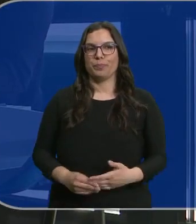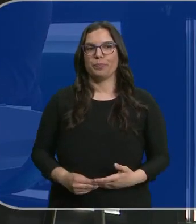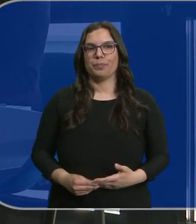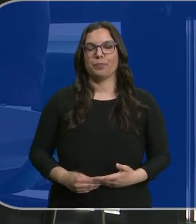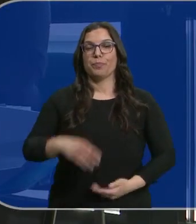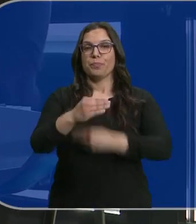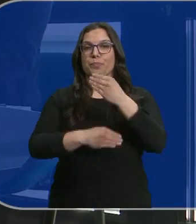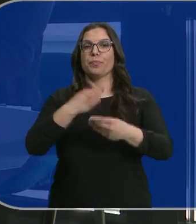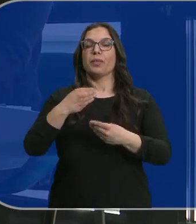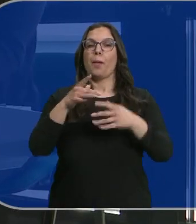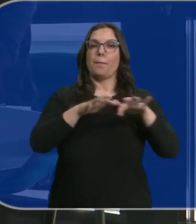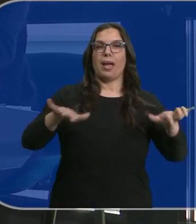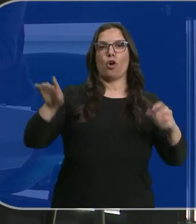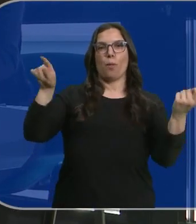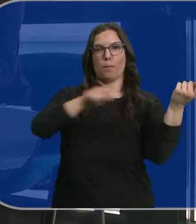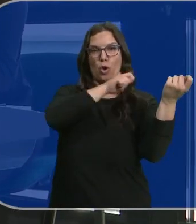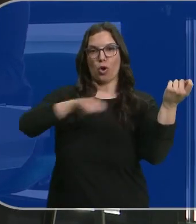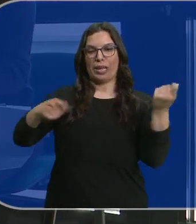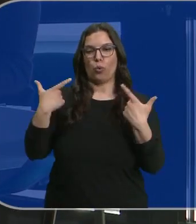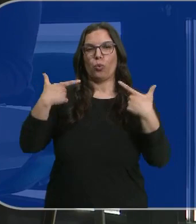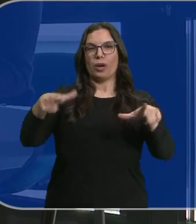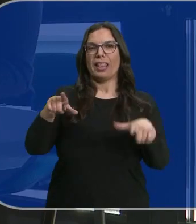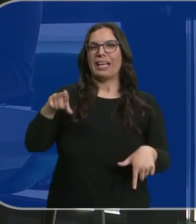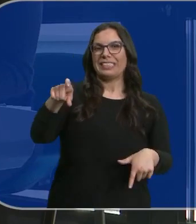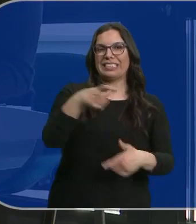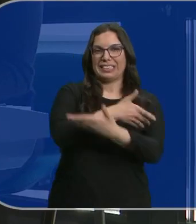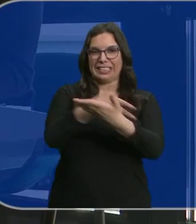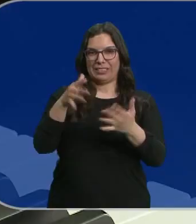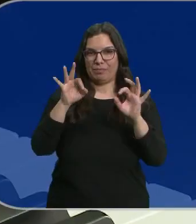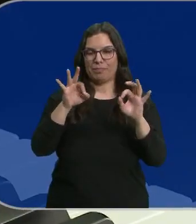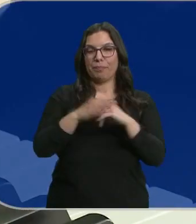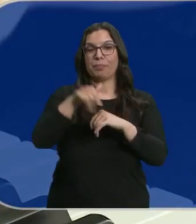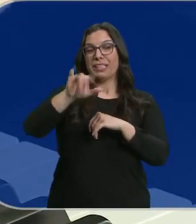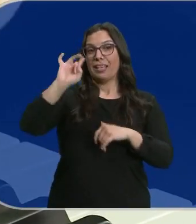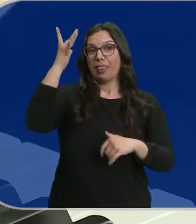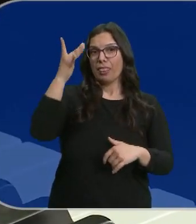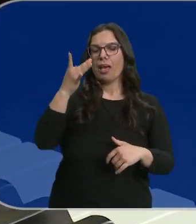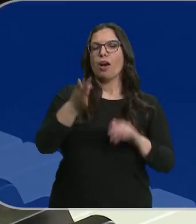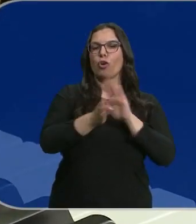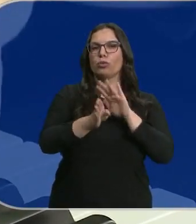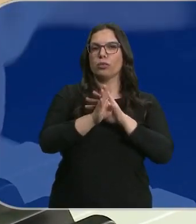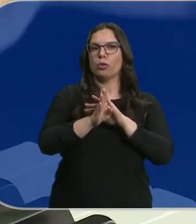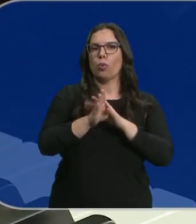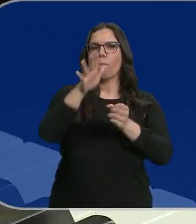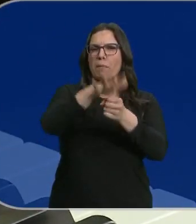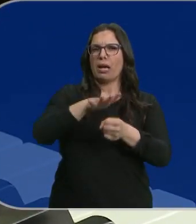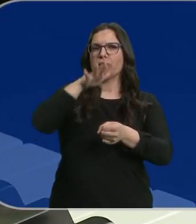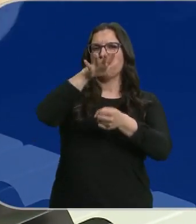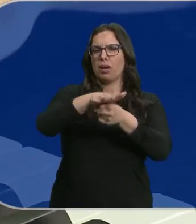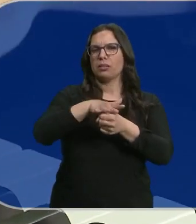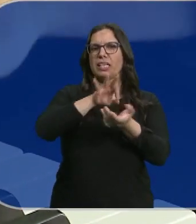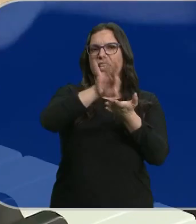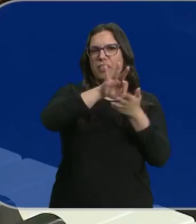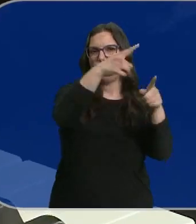Lo ha hecho con un concierto de piano y violín en la unidad de oncohematología. Esta iniciativa se prolongará durante varios martes en